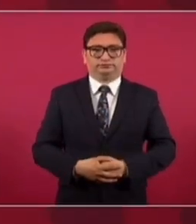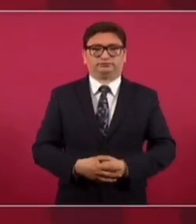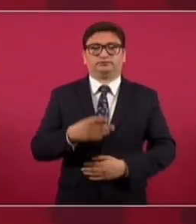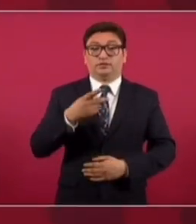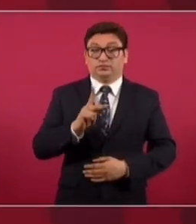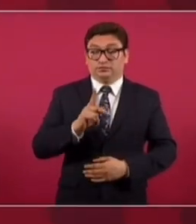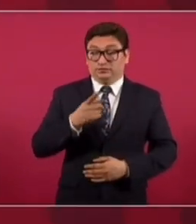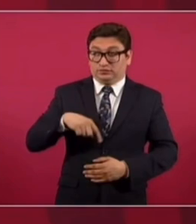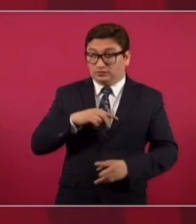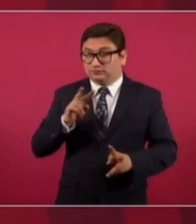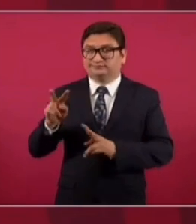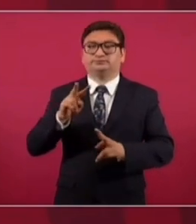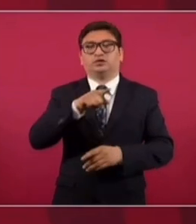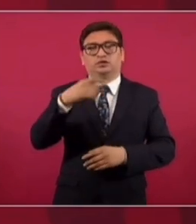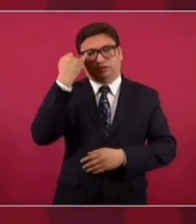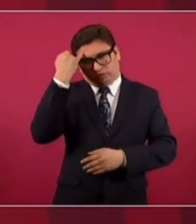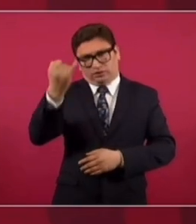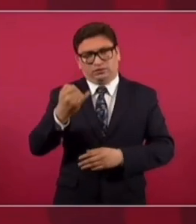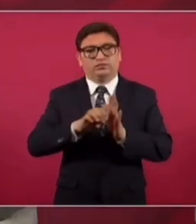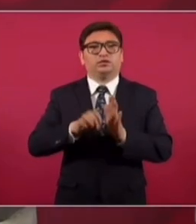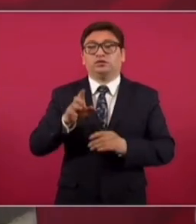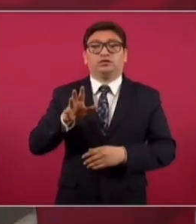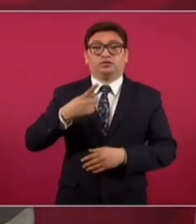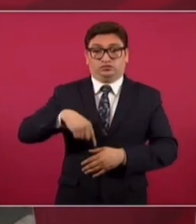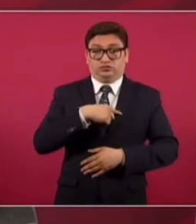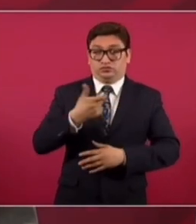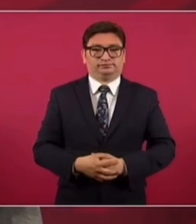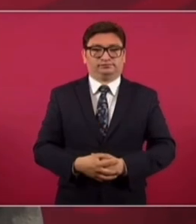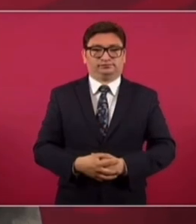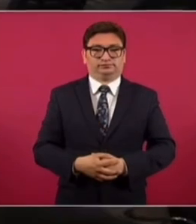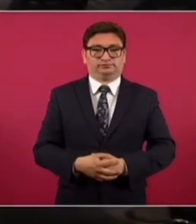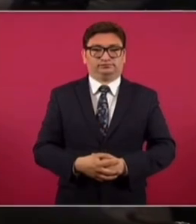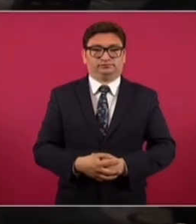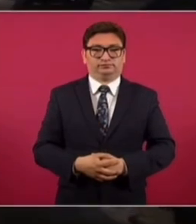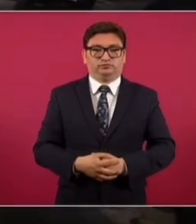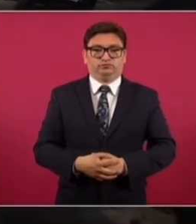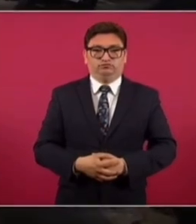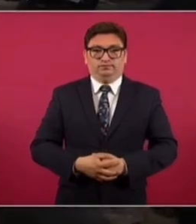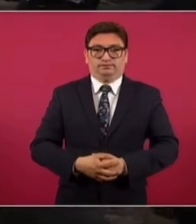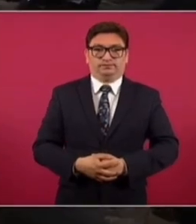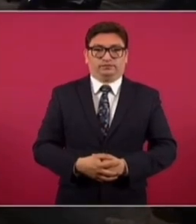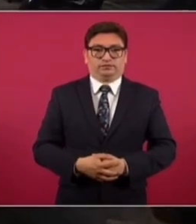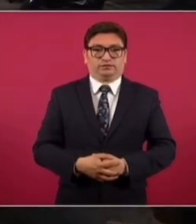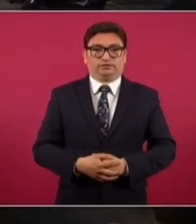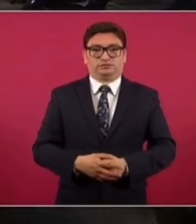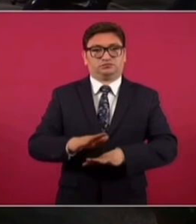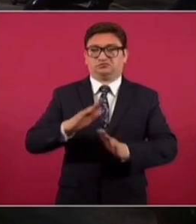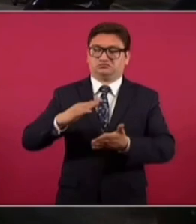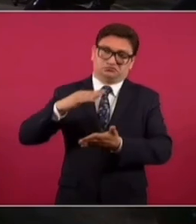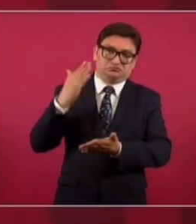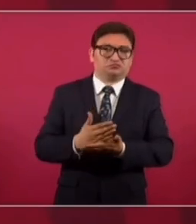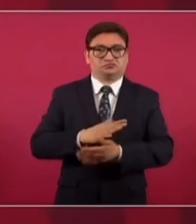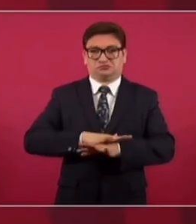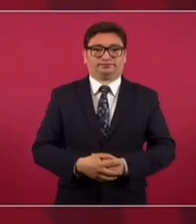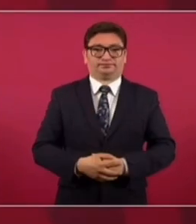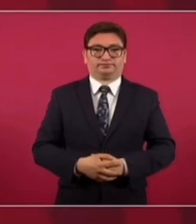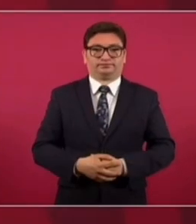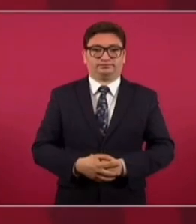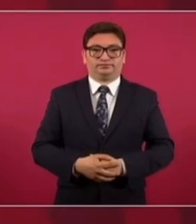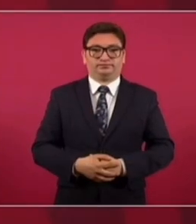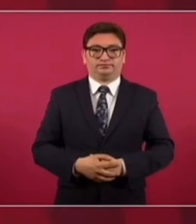Pero al mismo tiempo, imagínense cuánto nos hemos ahorrado al cortar de tajo con todo eso.